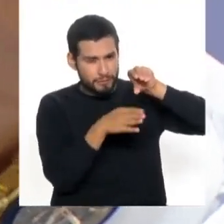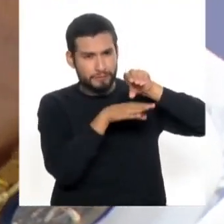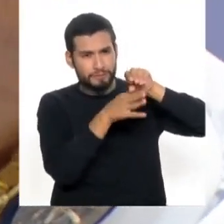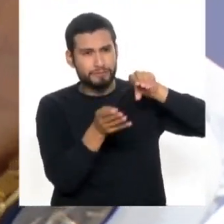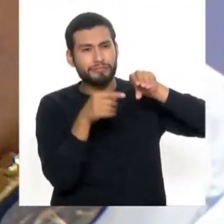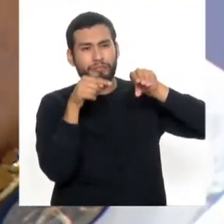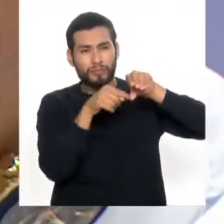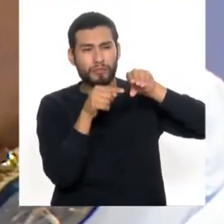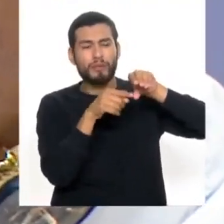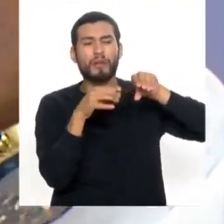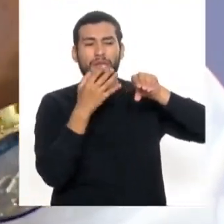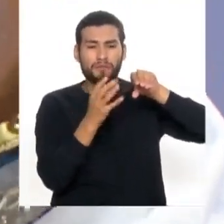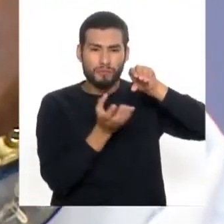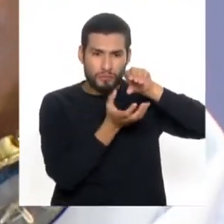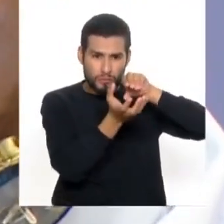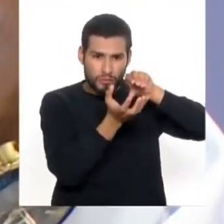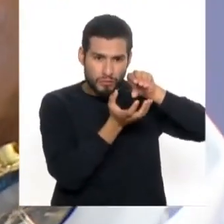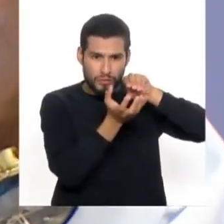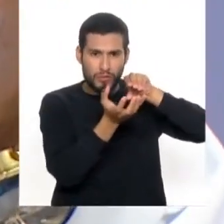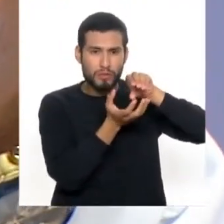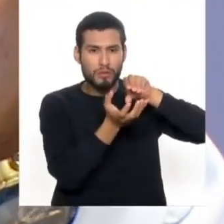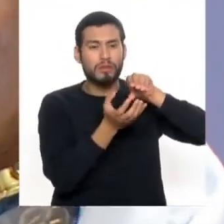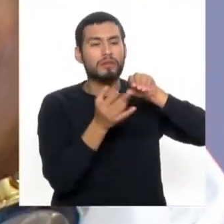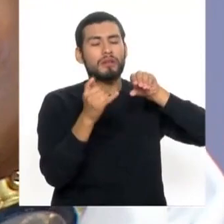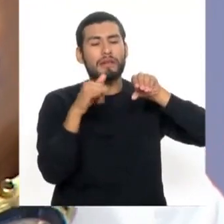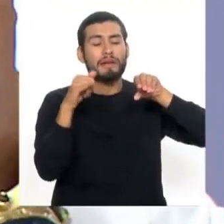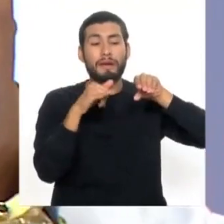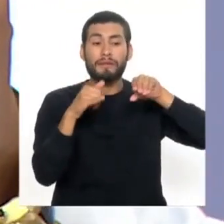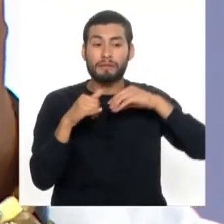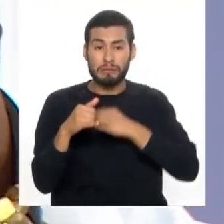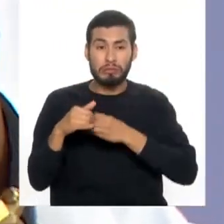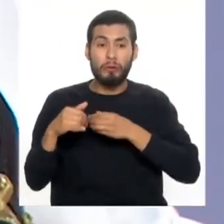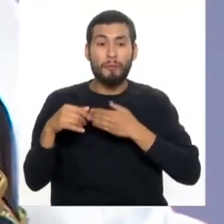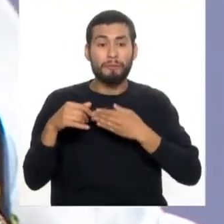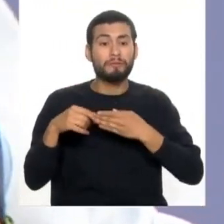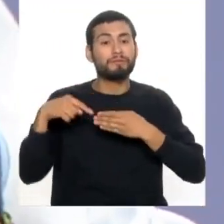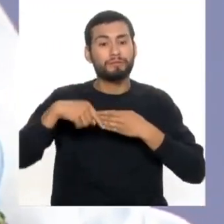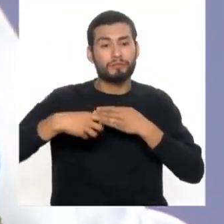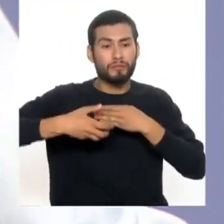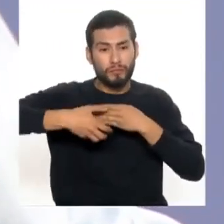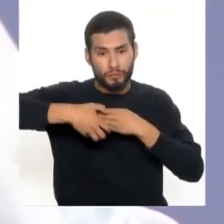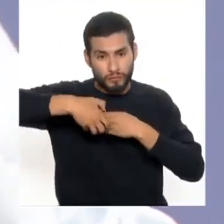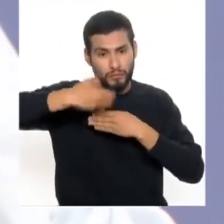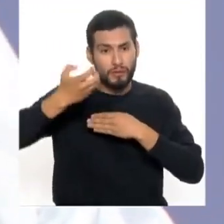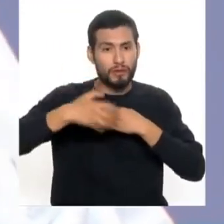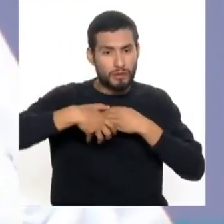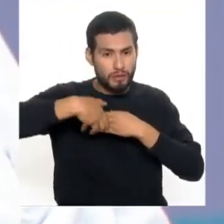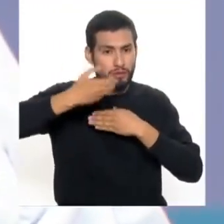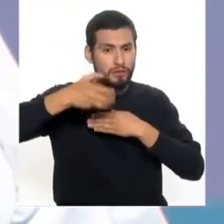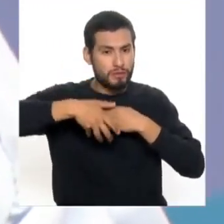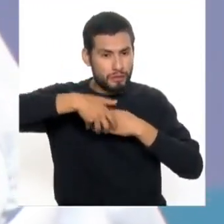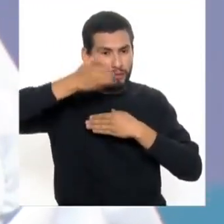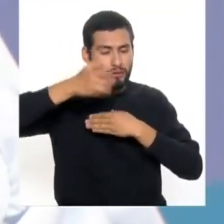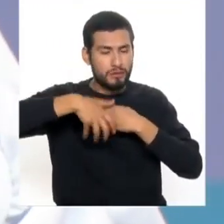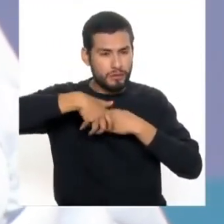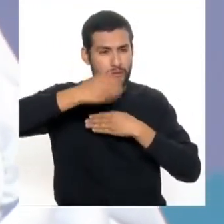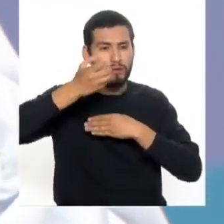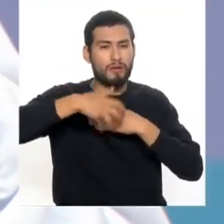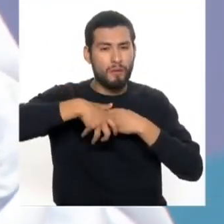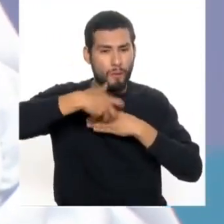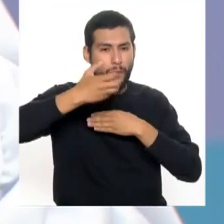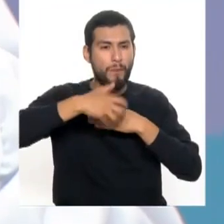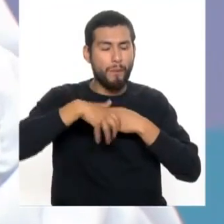con la que masticamos en forma circular. Igual para la parte interna. Cepillamos los dientes, perdón, para los dientes inferiores. Hacemos el movimiento